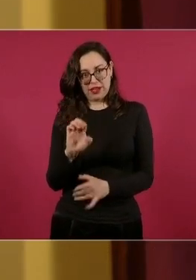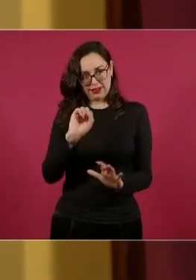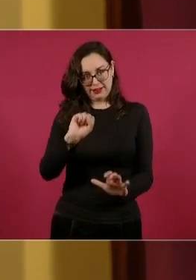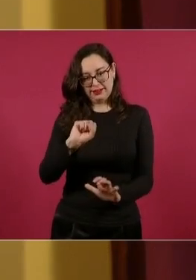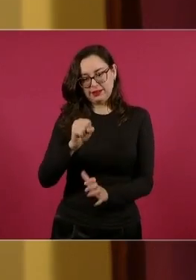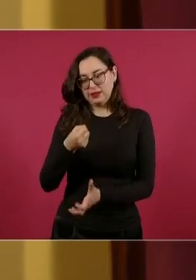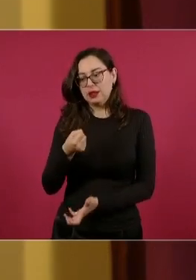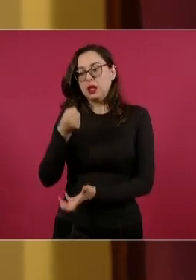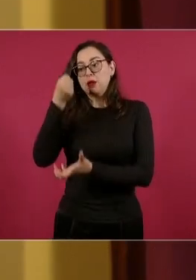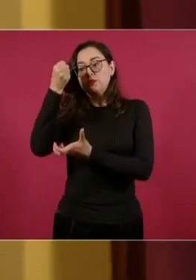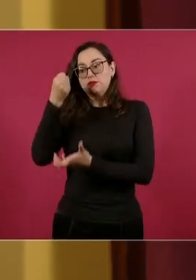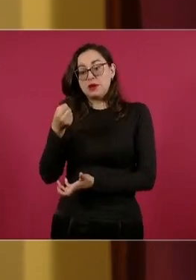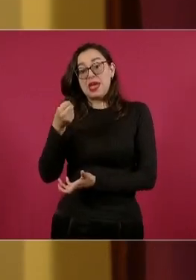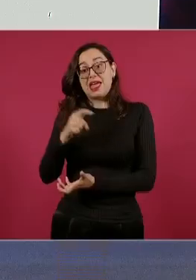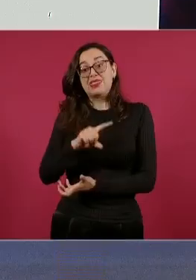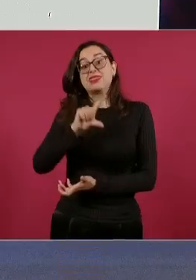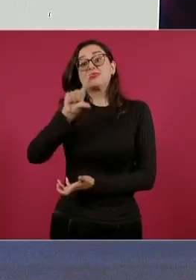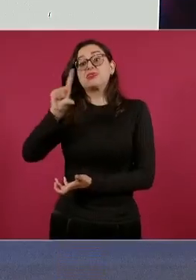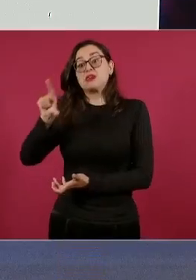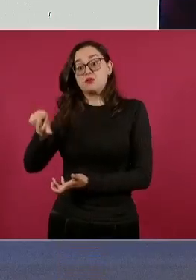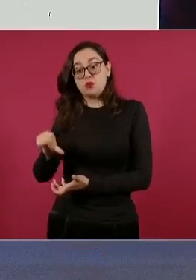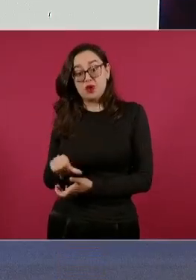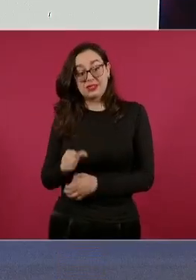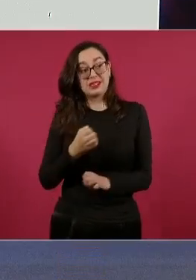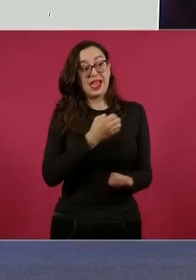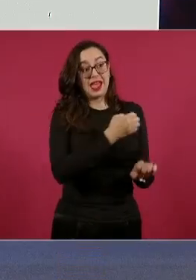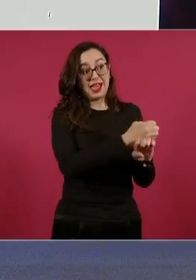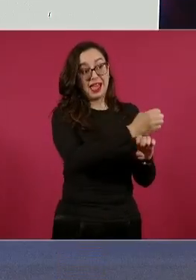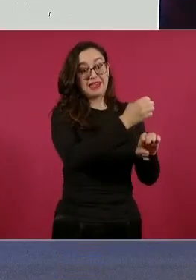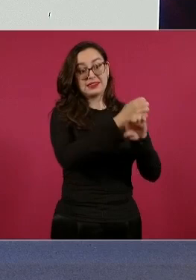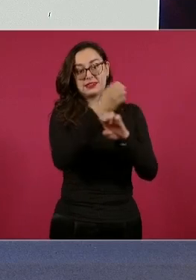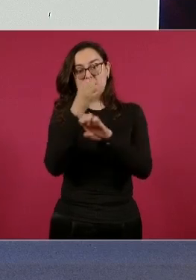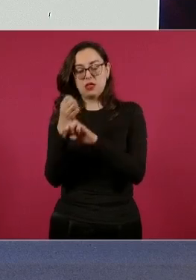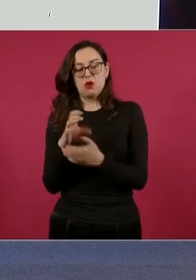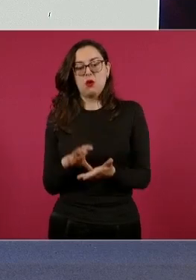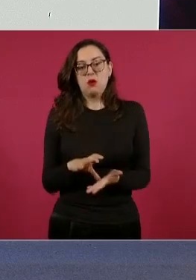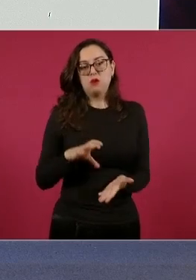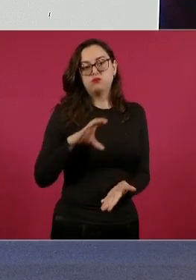tesorería de la federación regresa a cada estado